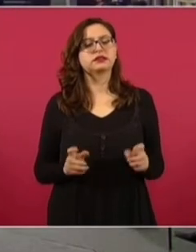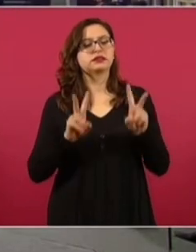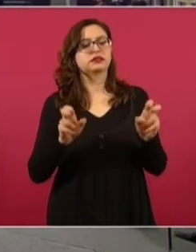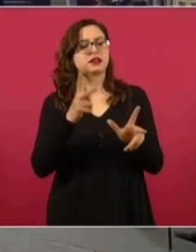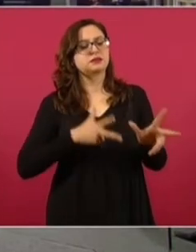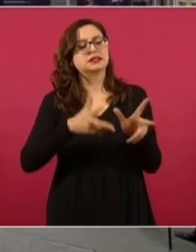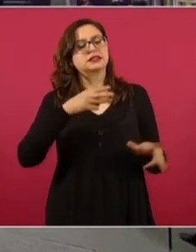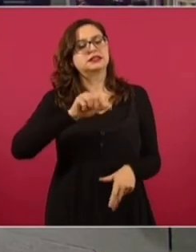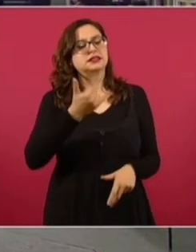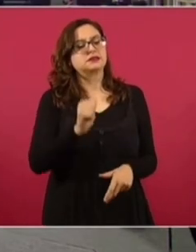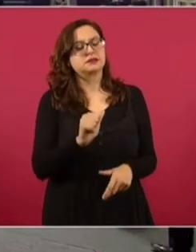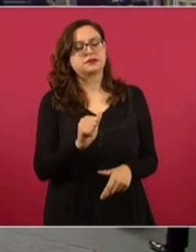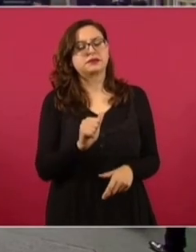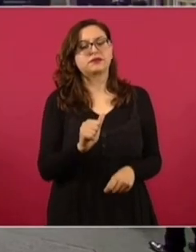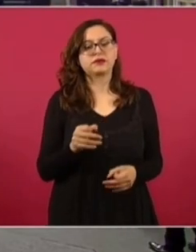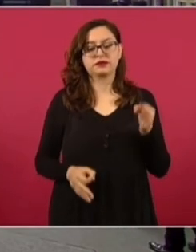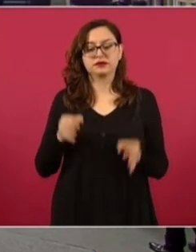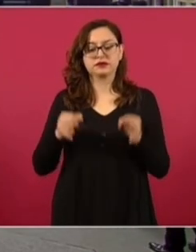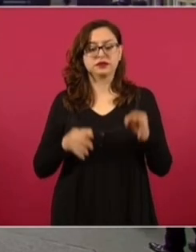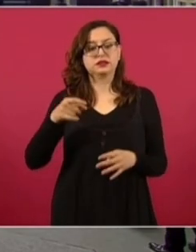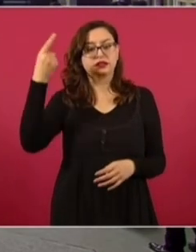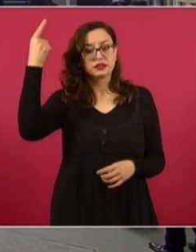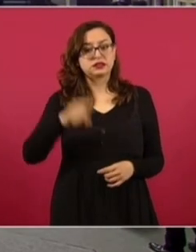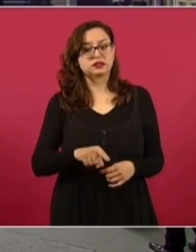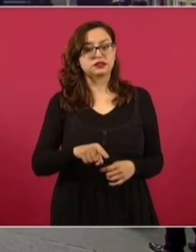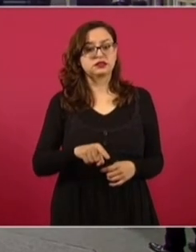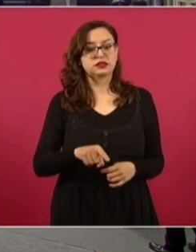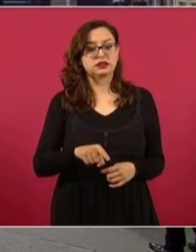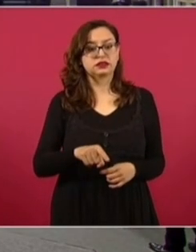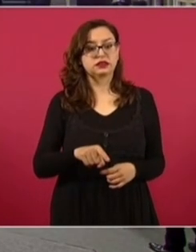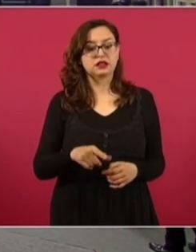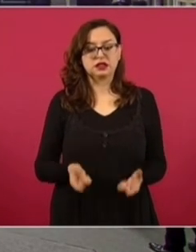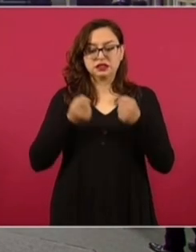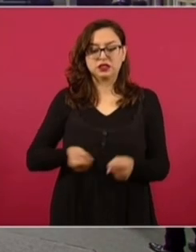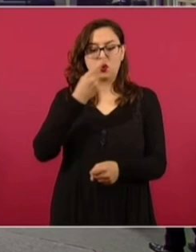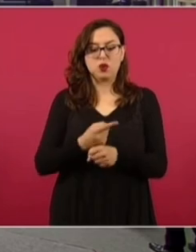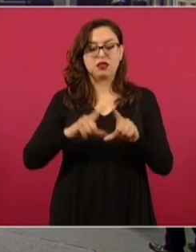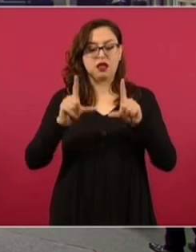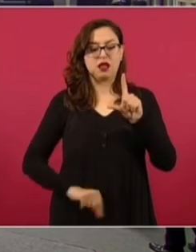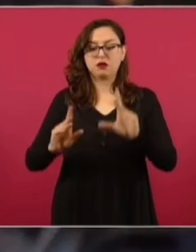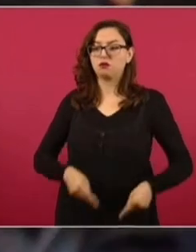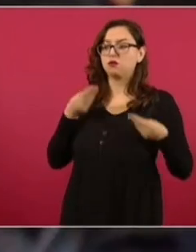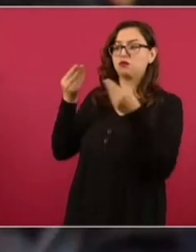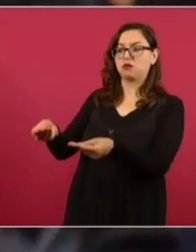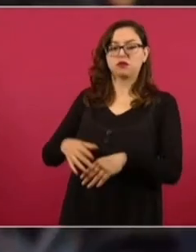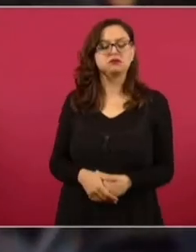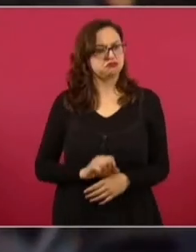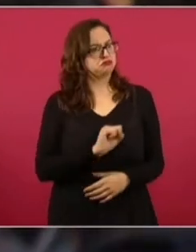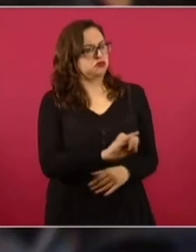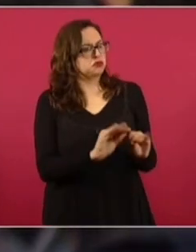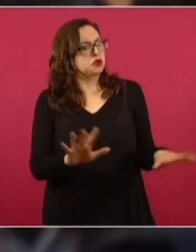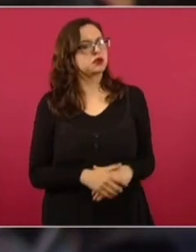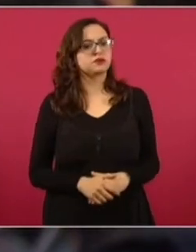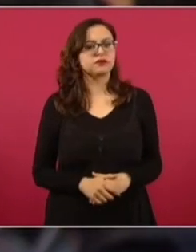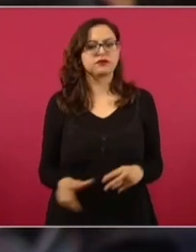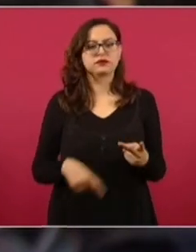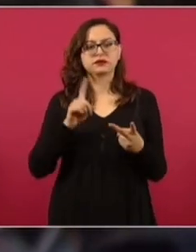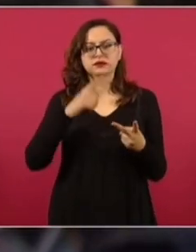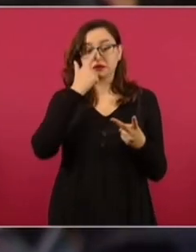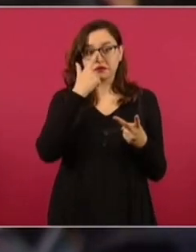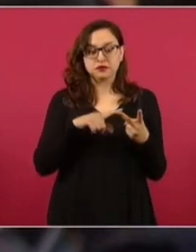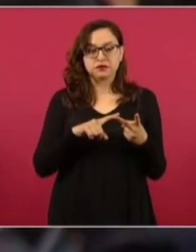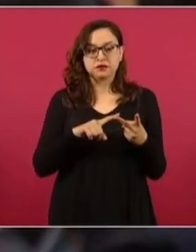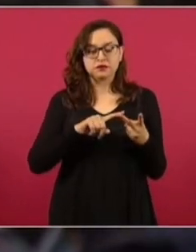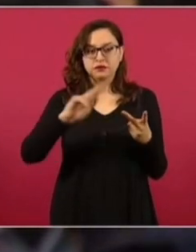El tema del Tren Maya. Un juez ordenó a su gobierno entregar la Declaratoria de Seguridad Nacional, preguntarle si lo van a hacer. Sí, sí, sí. Y también